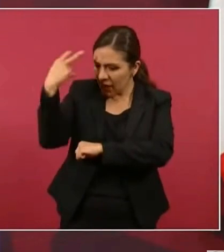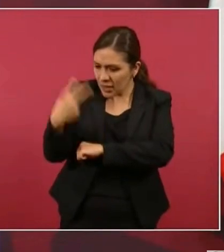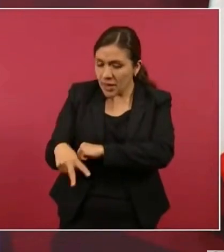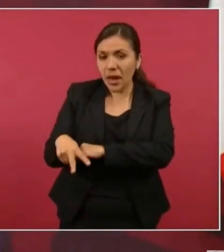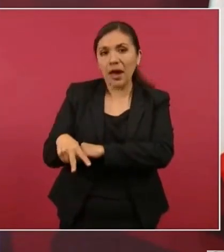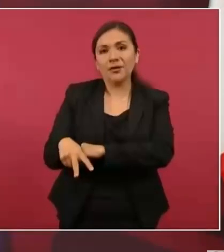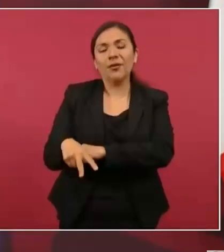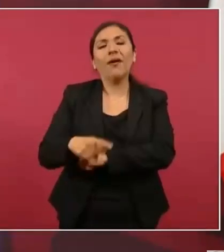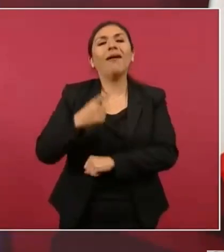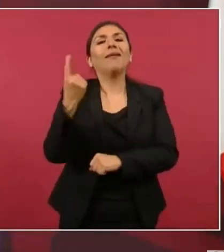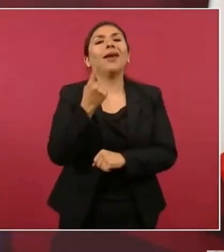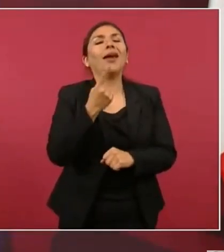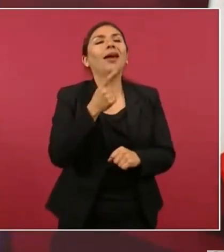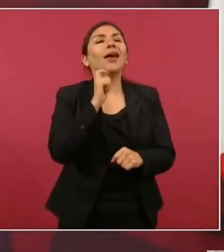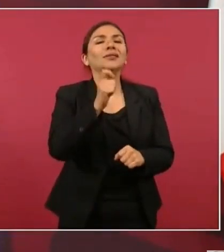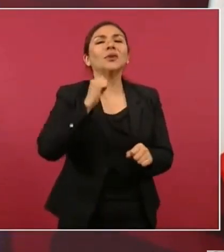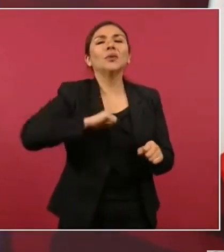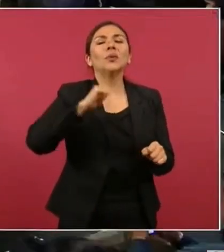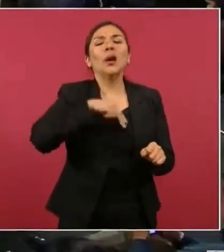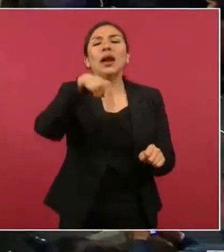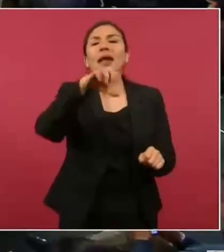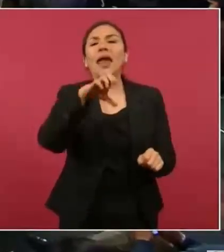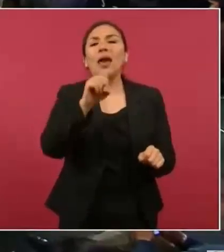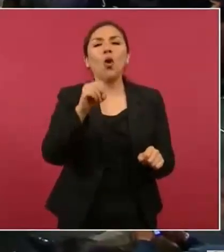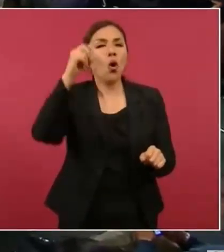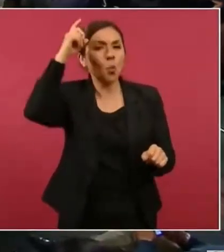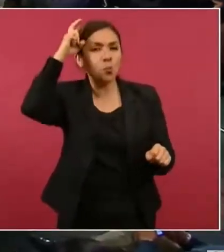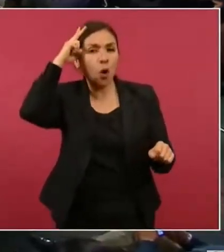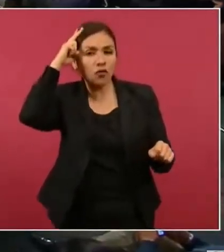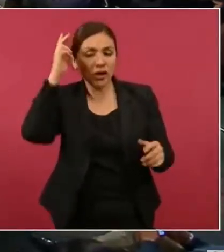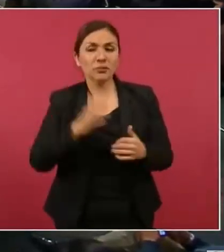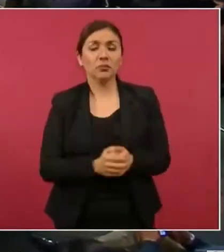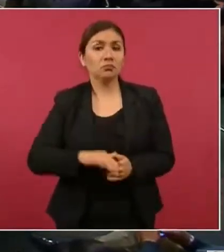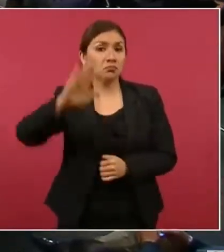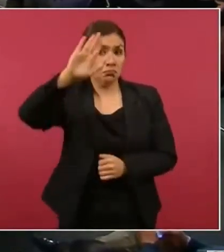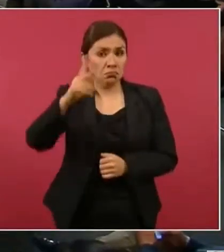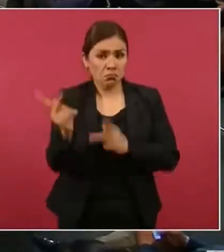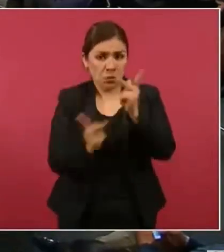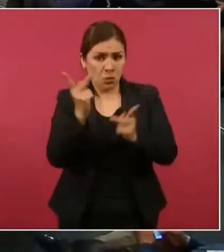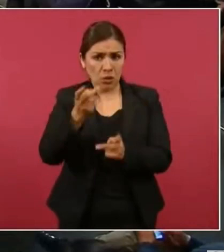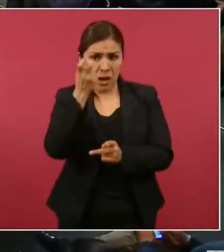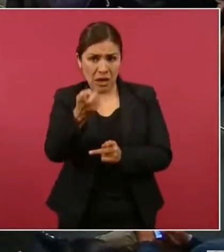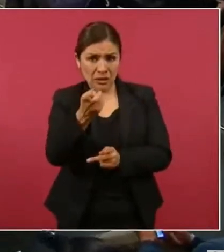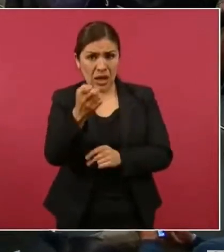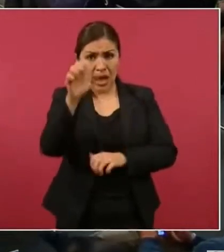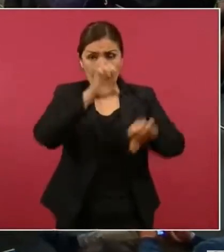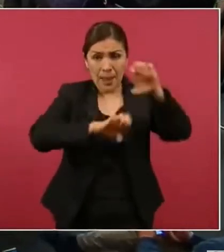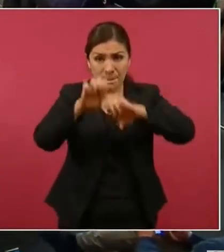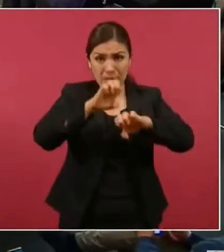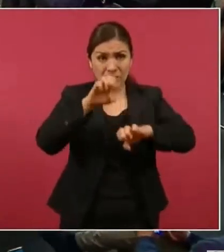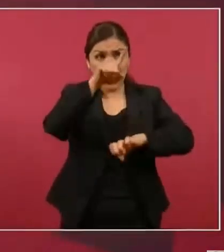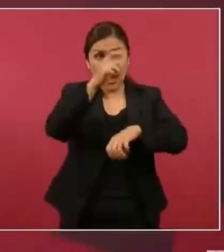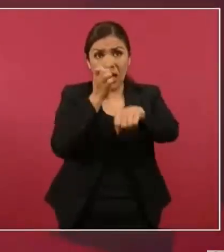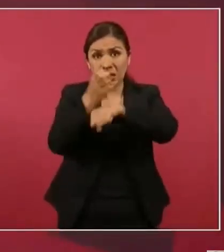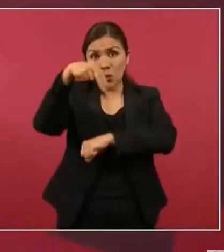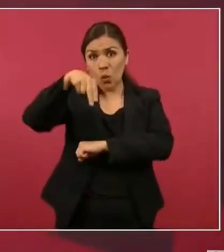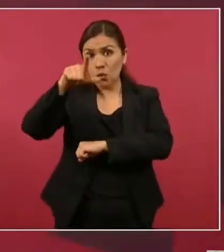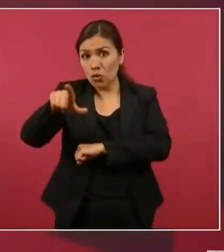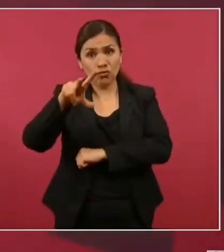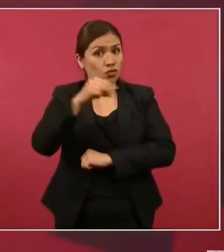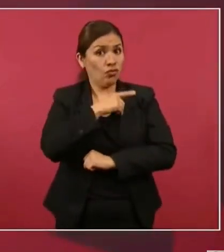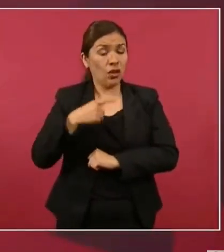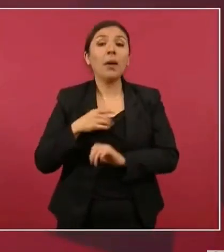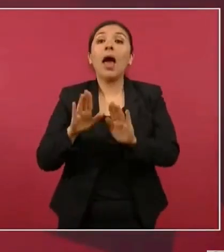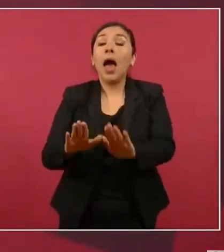y el neoporfirismo. Presidente, desde su punto de vista, entonces, ¿no tendría que instalarse esta planta en el estado de Nuevo León? Donde se tenga